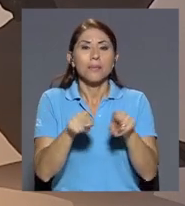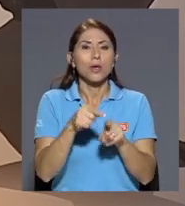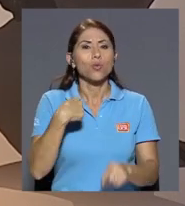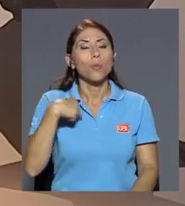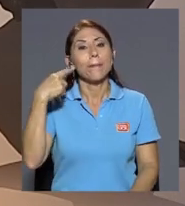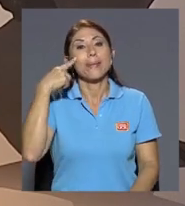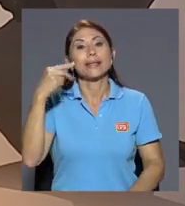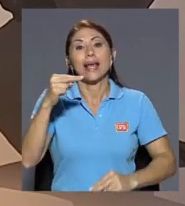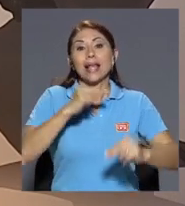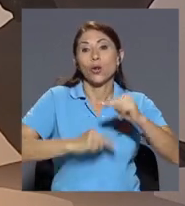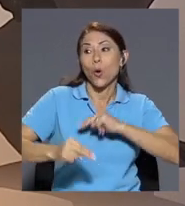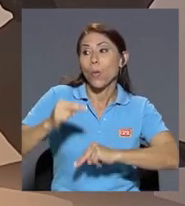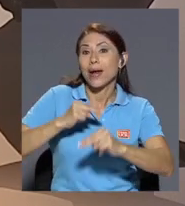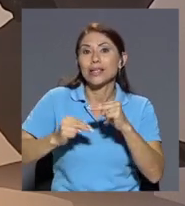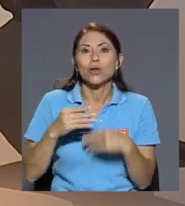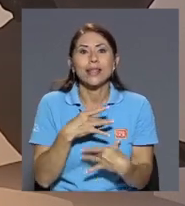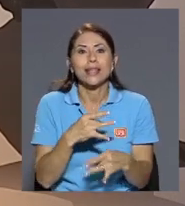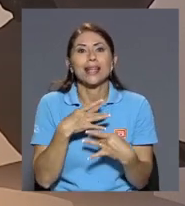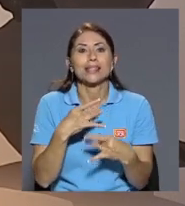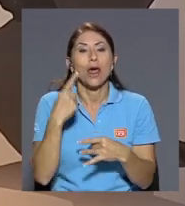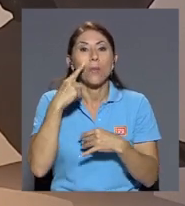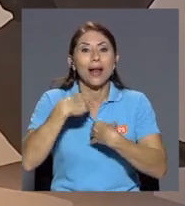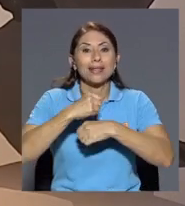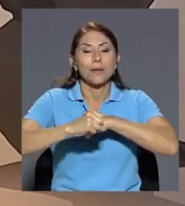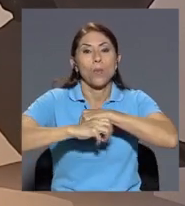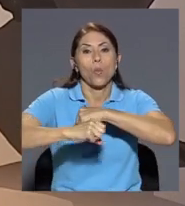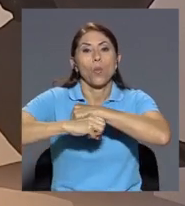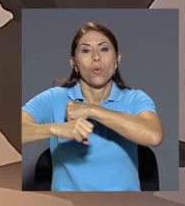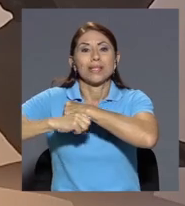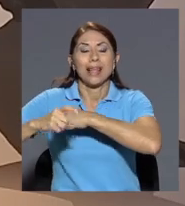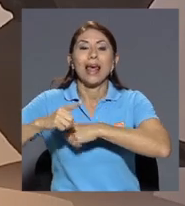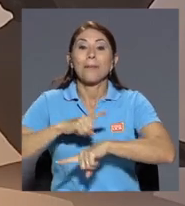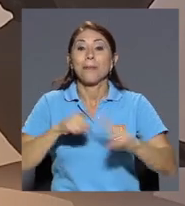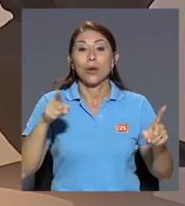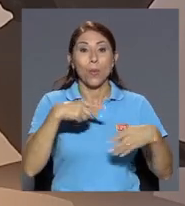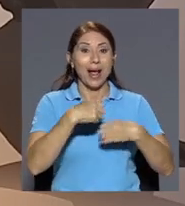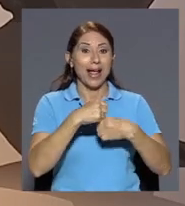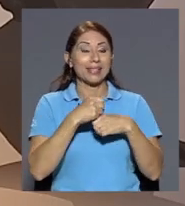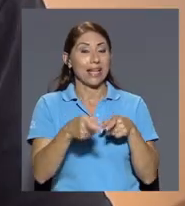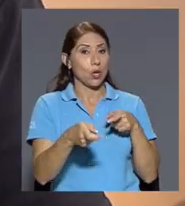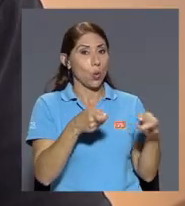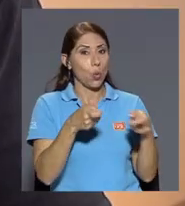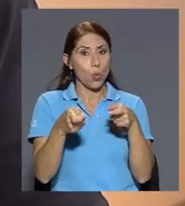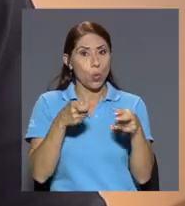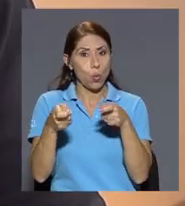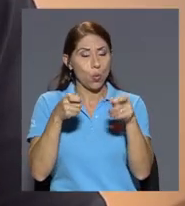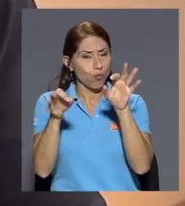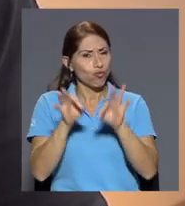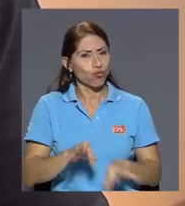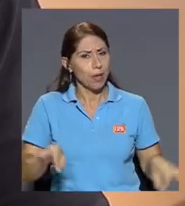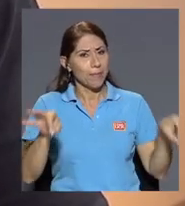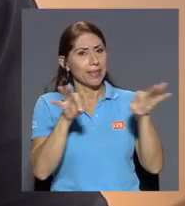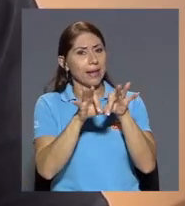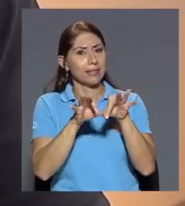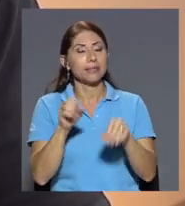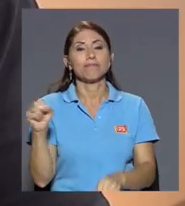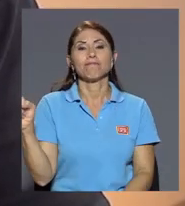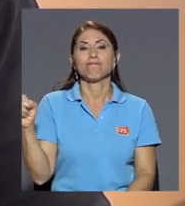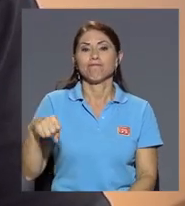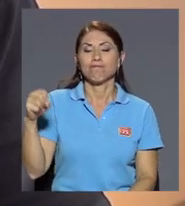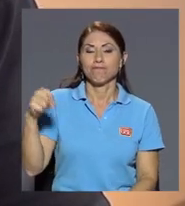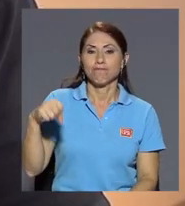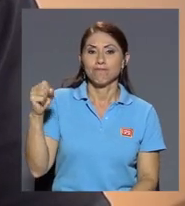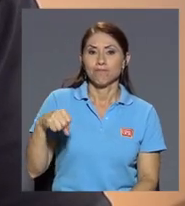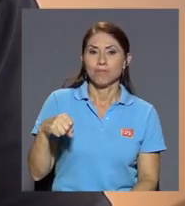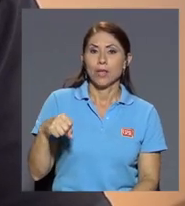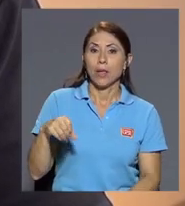estaría muy interesado en publicitarse y es ahí donde esos mecanismos de control van a ser fundamentales ah no claro de hecho si usted bueno